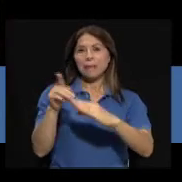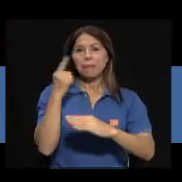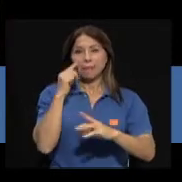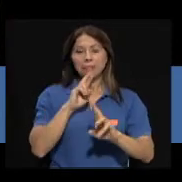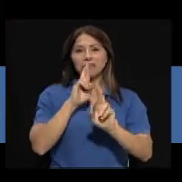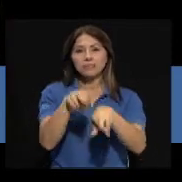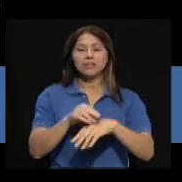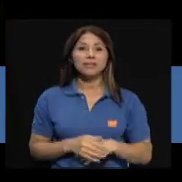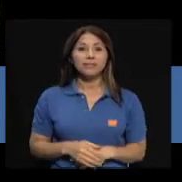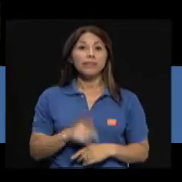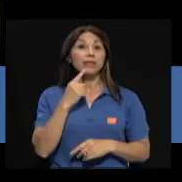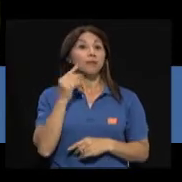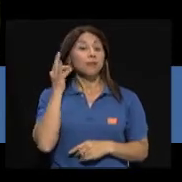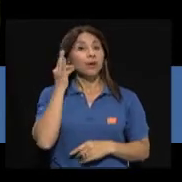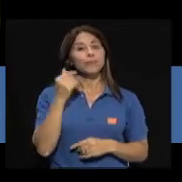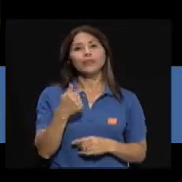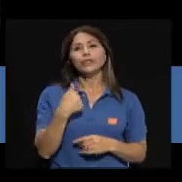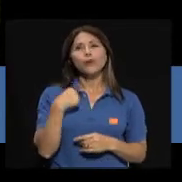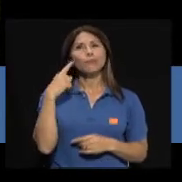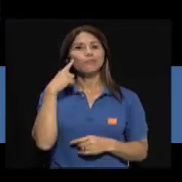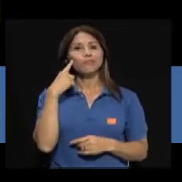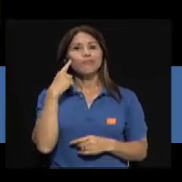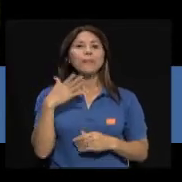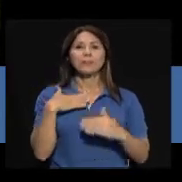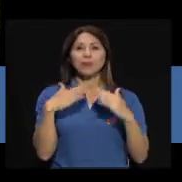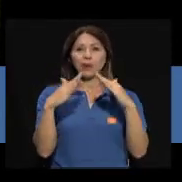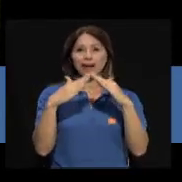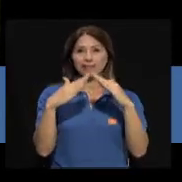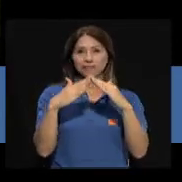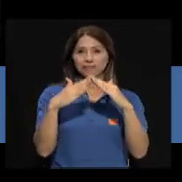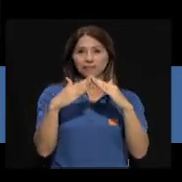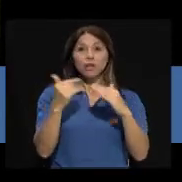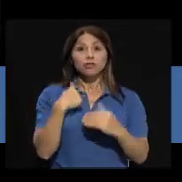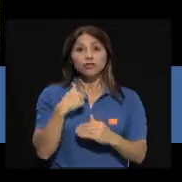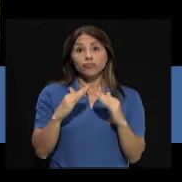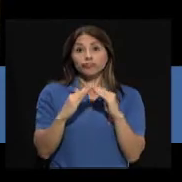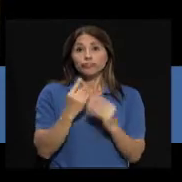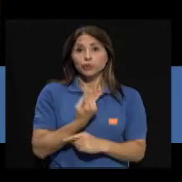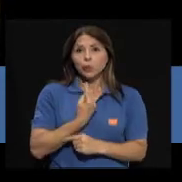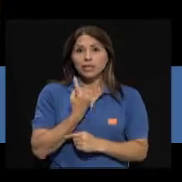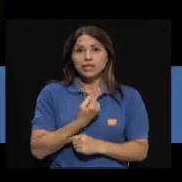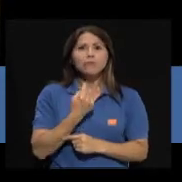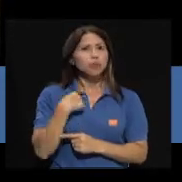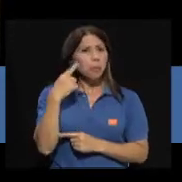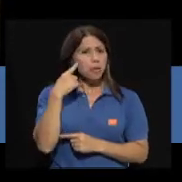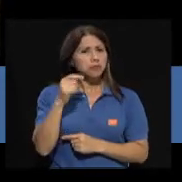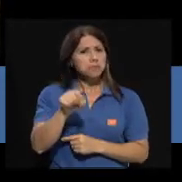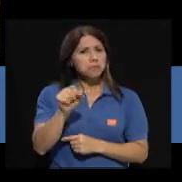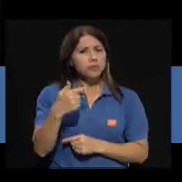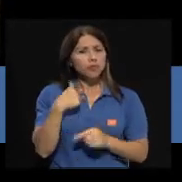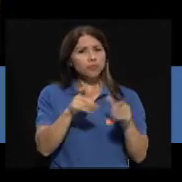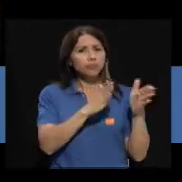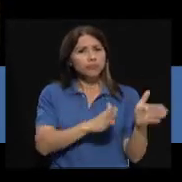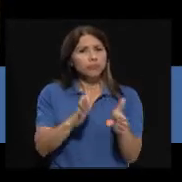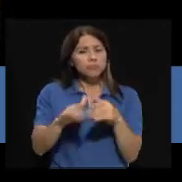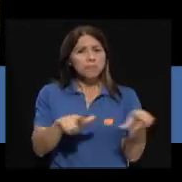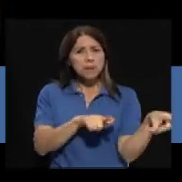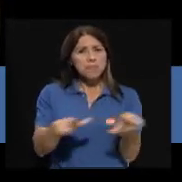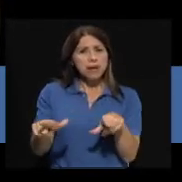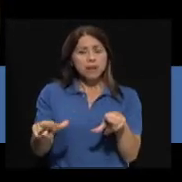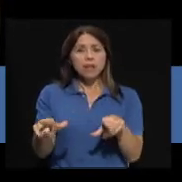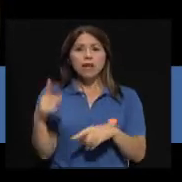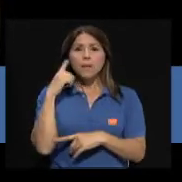veamos qué nos respondieron. Sería en mi hogar, porque yo vivo solita y yo pienso que estoy preparada porque